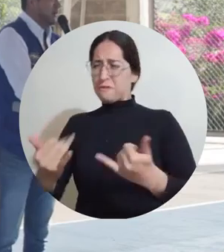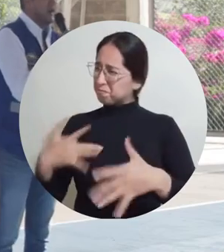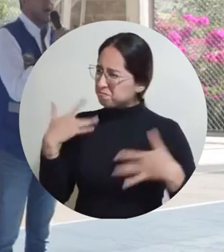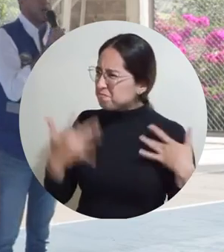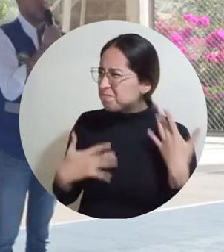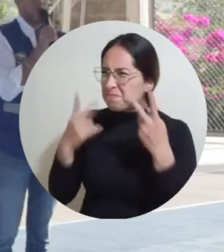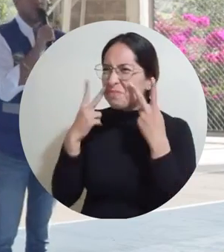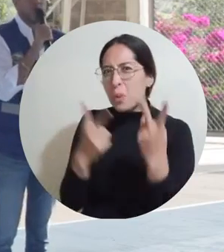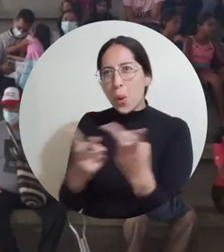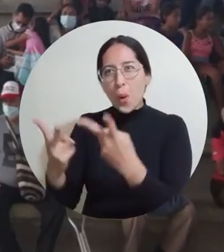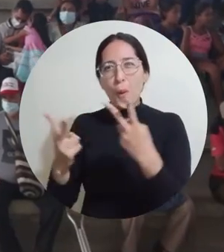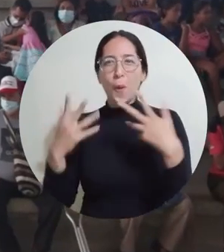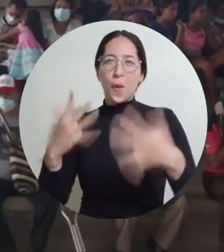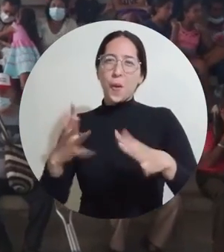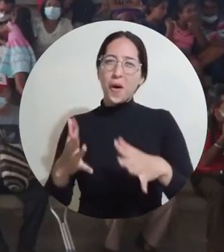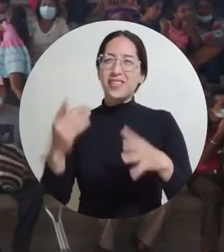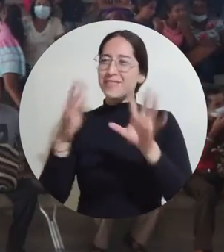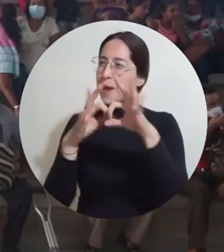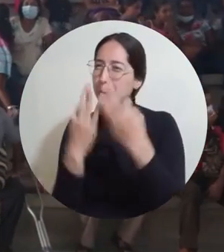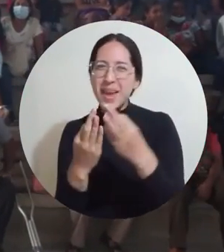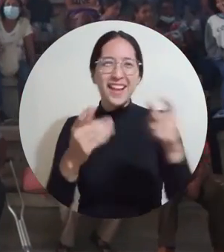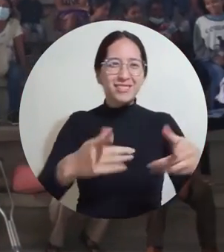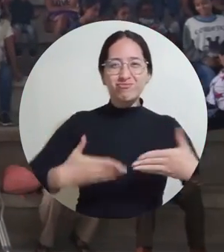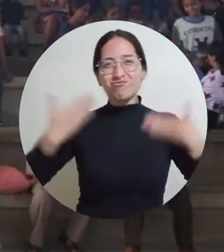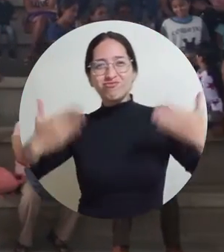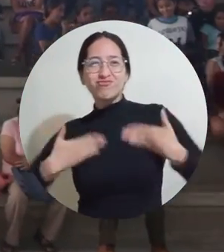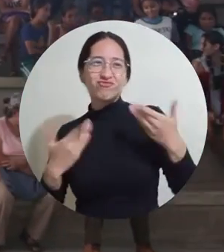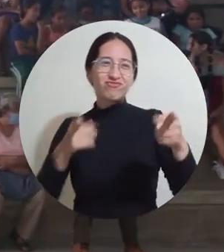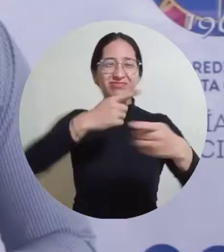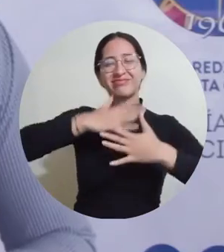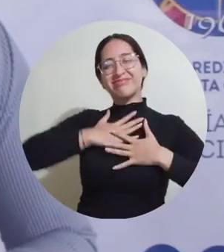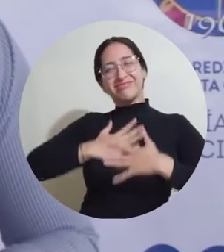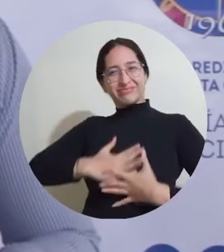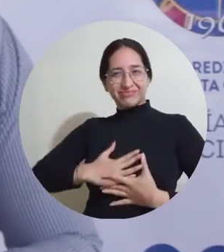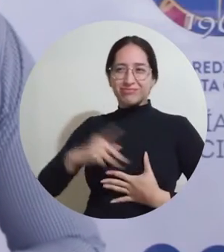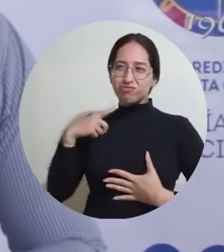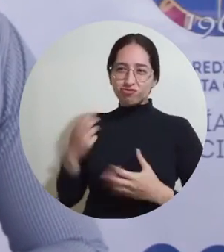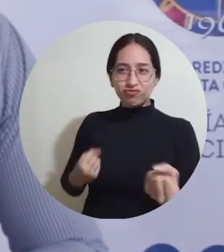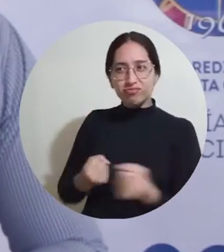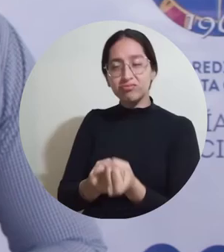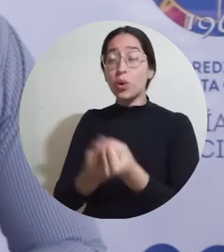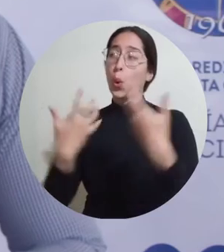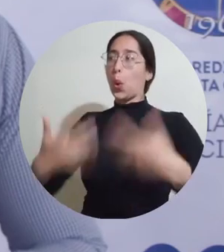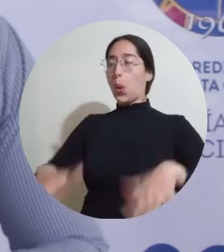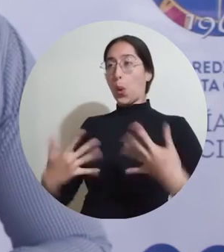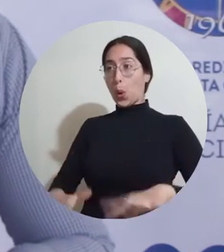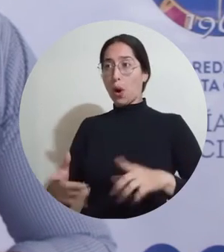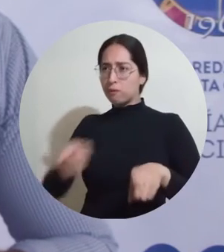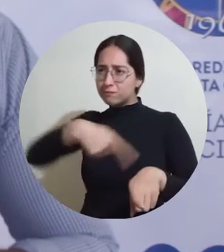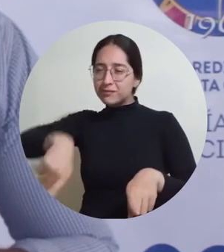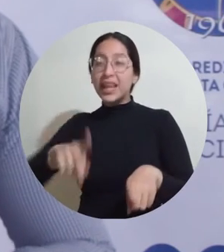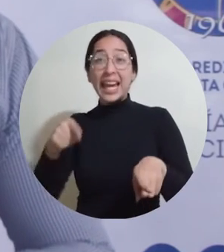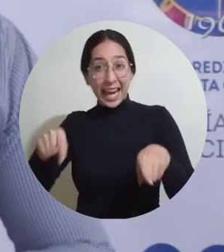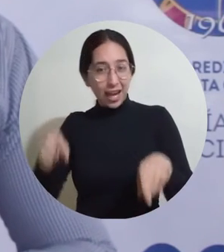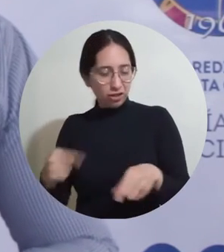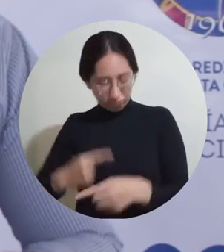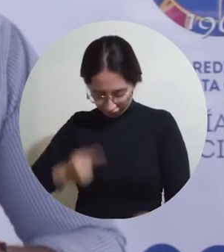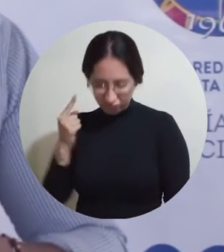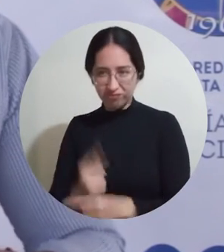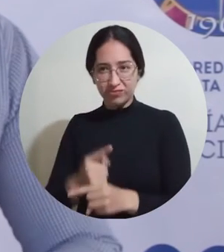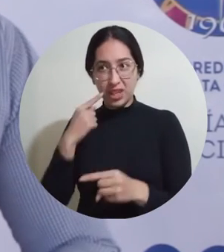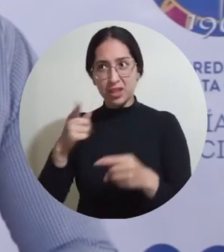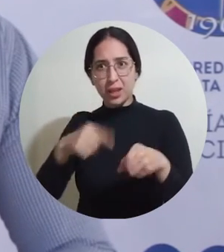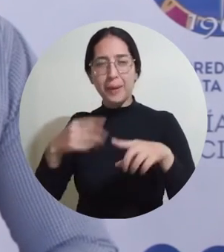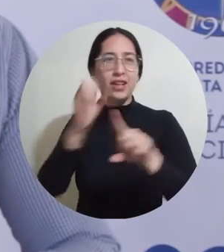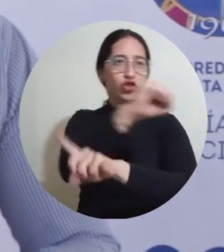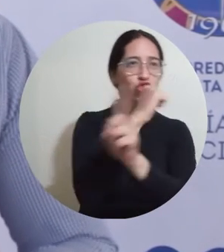ver a tantas familias contentas y complacidas. Indudablemente que esto ayuda a la